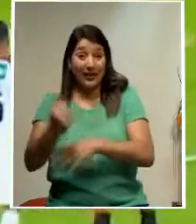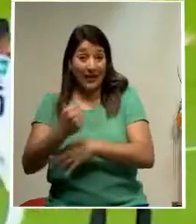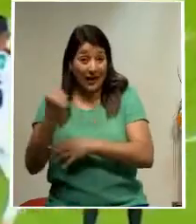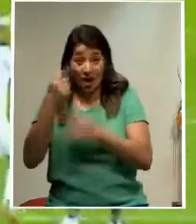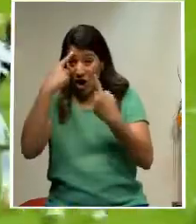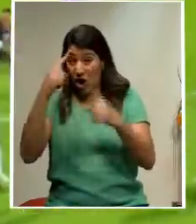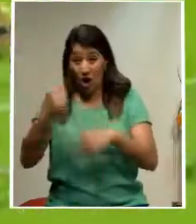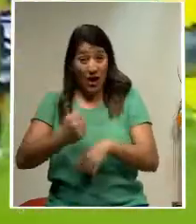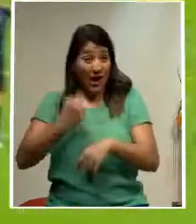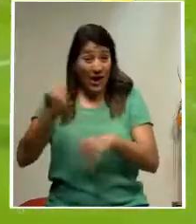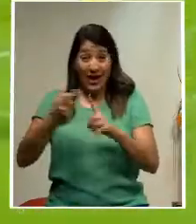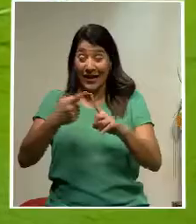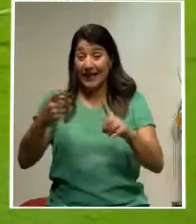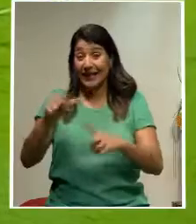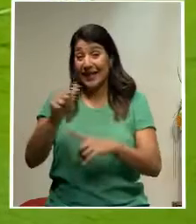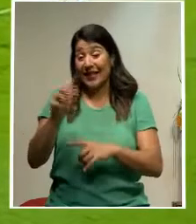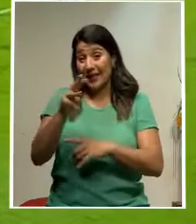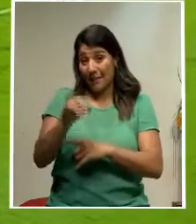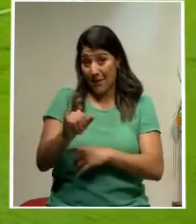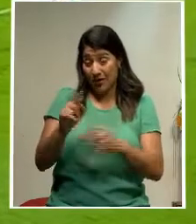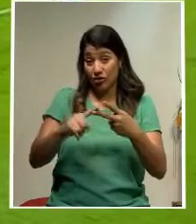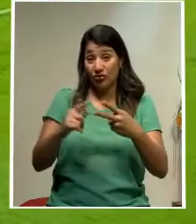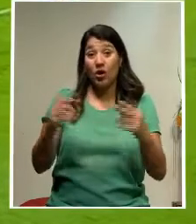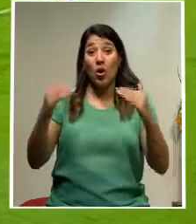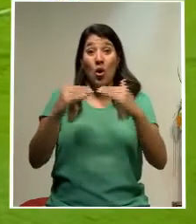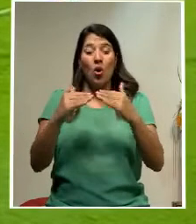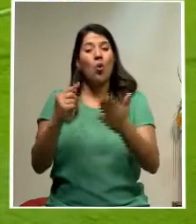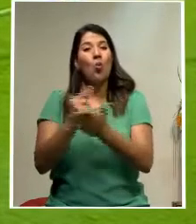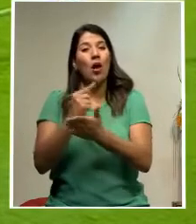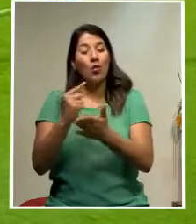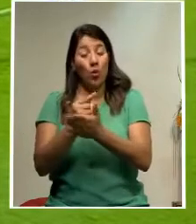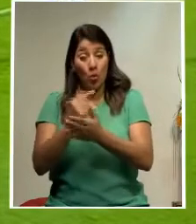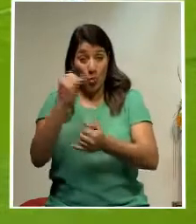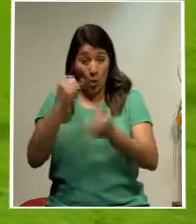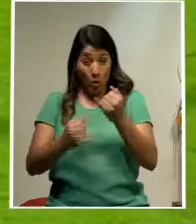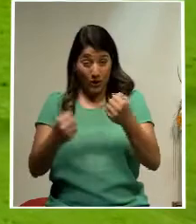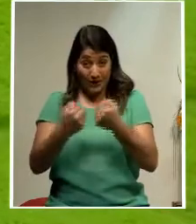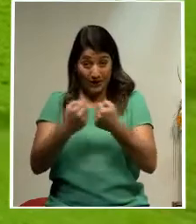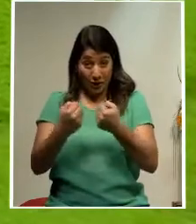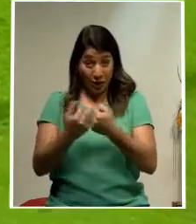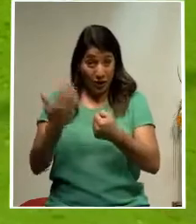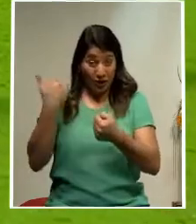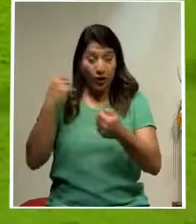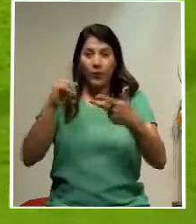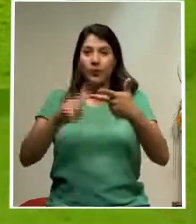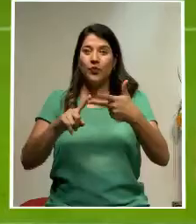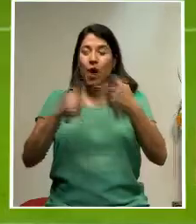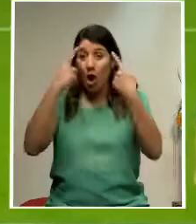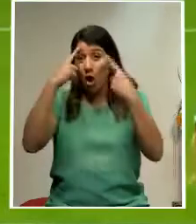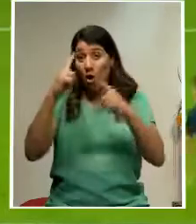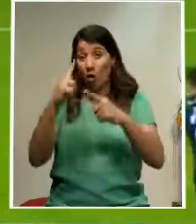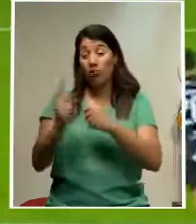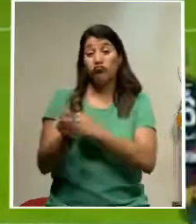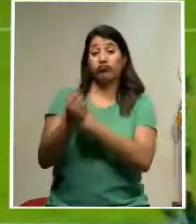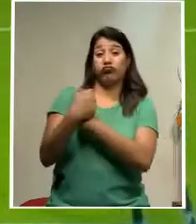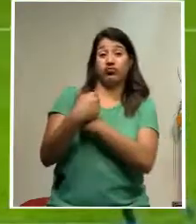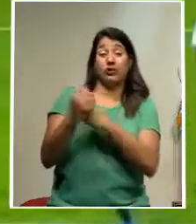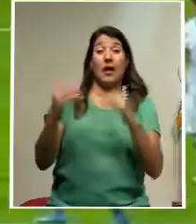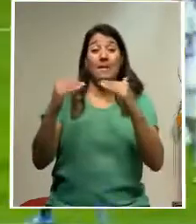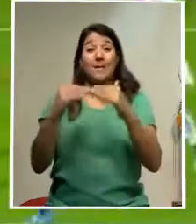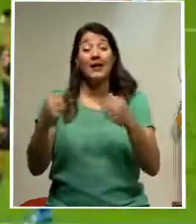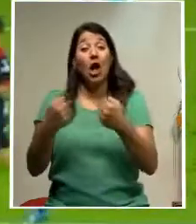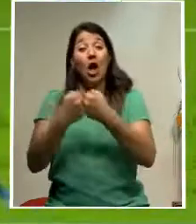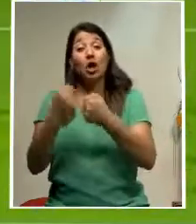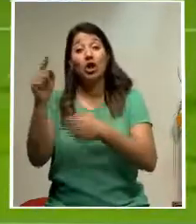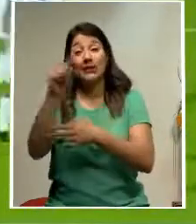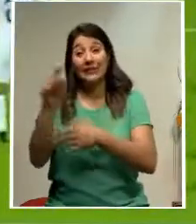mayo pasado. Luego empató con Guadalupe en la última jornada de la fase regular del torneo anterior y consiguió una derrota y un empate antes a prisa en